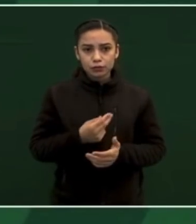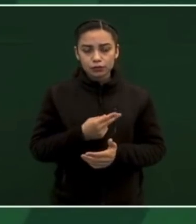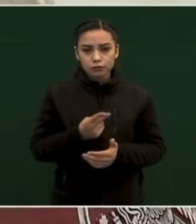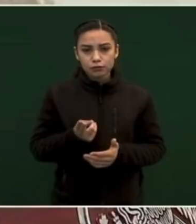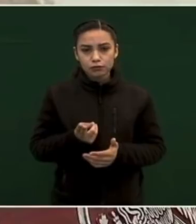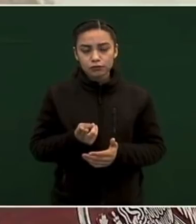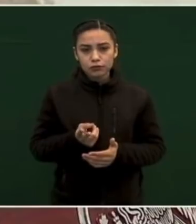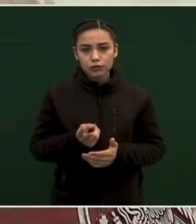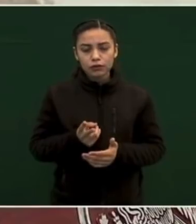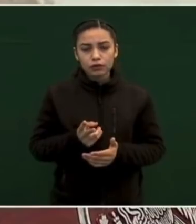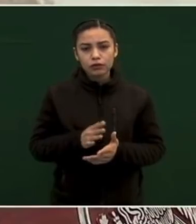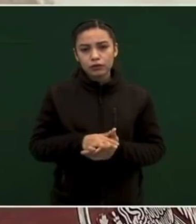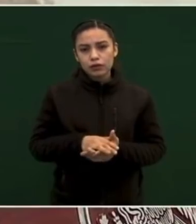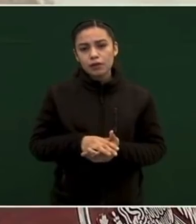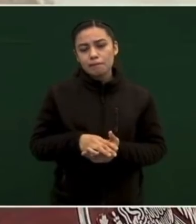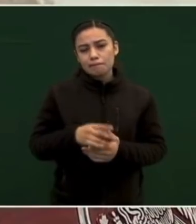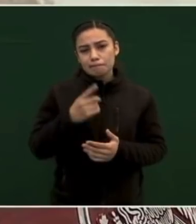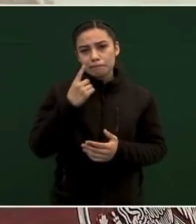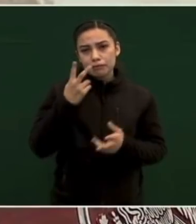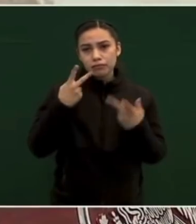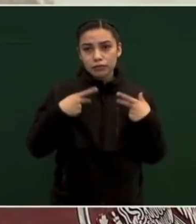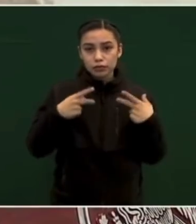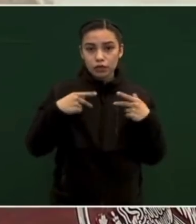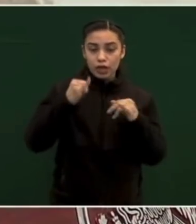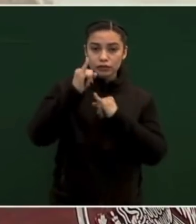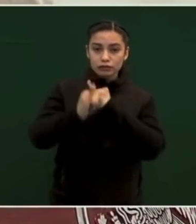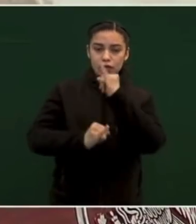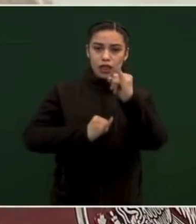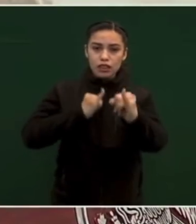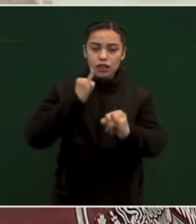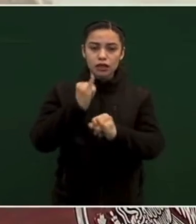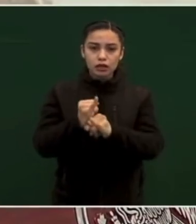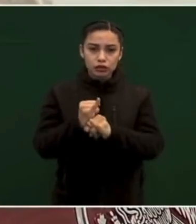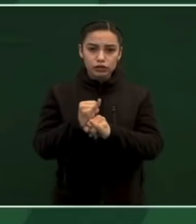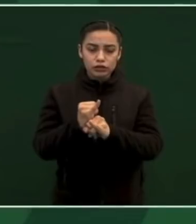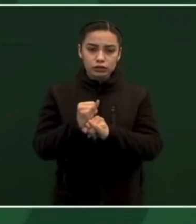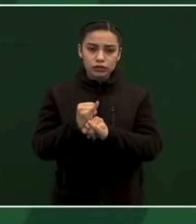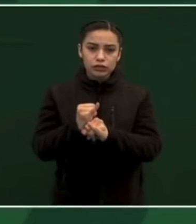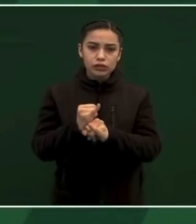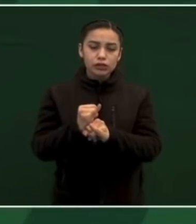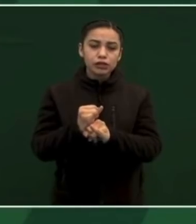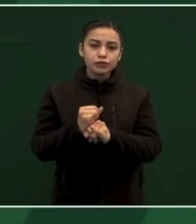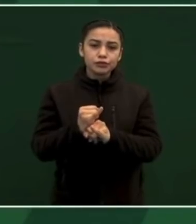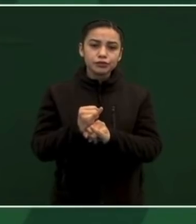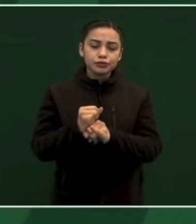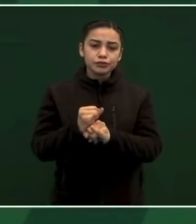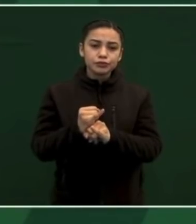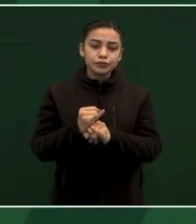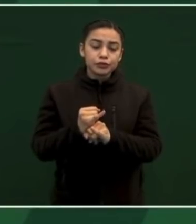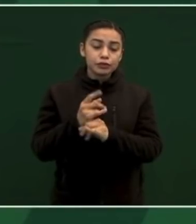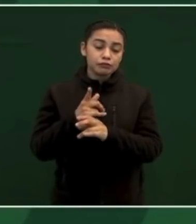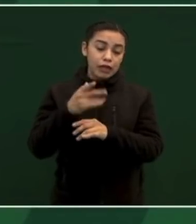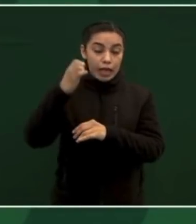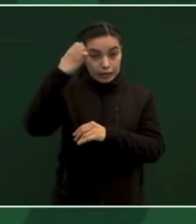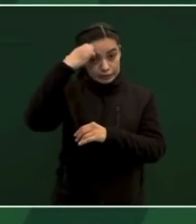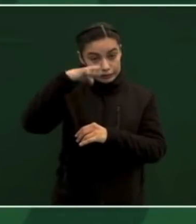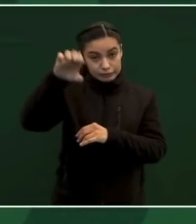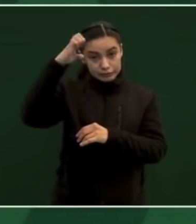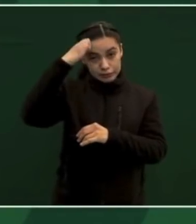Dicen los internacionalistas conservadores, expertos,